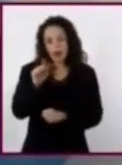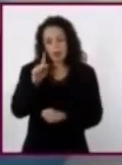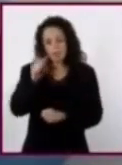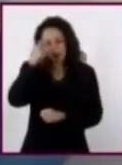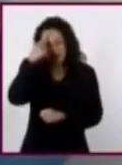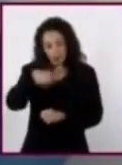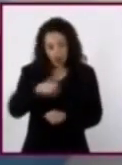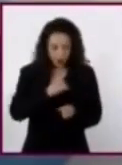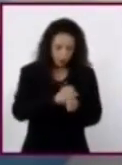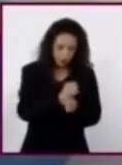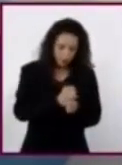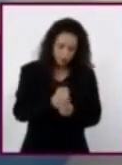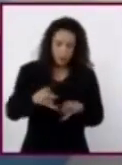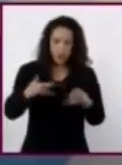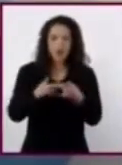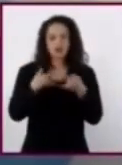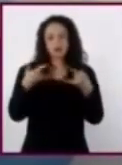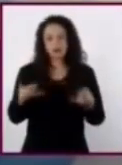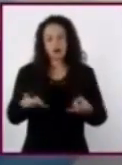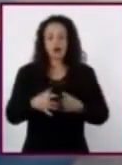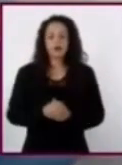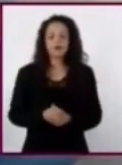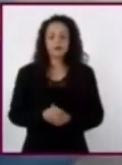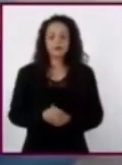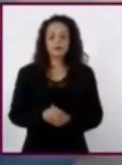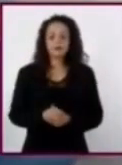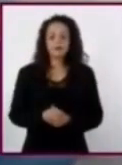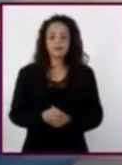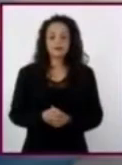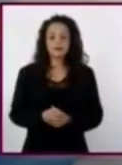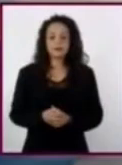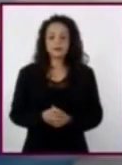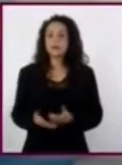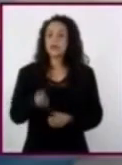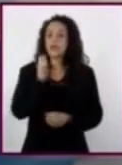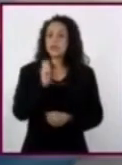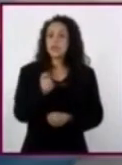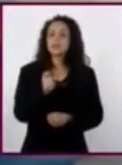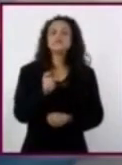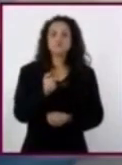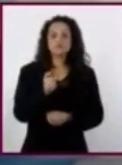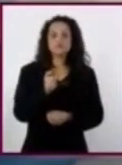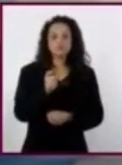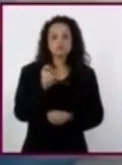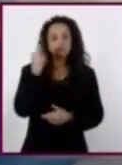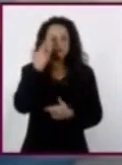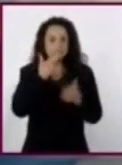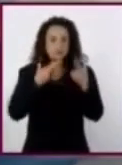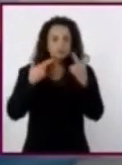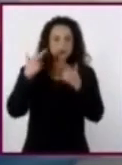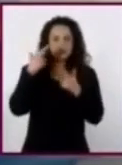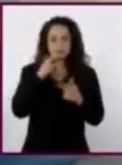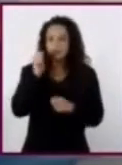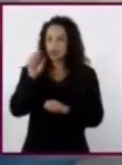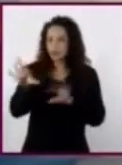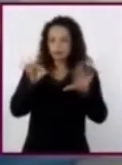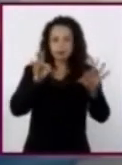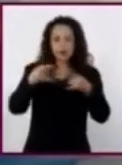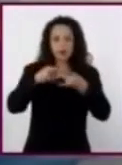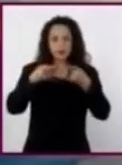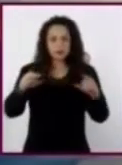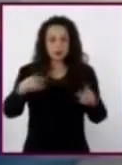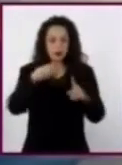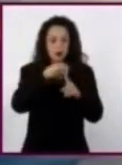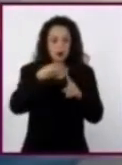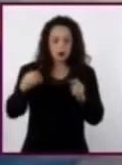histórica. Haciendo énfasis en el análisis de las fuentes históricas seleccionadas, organización de